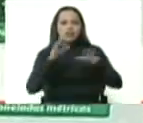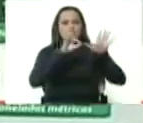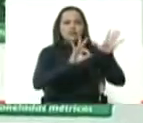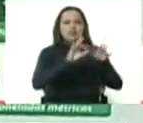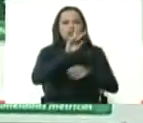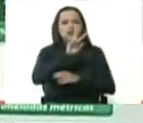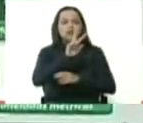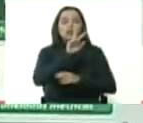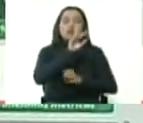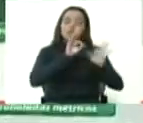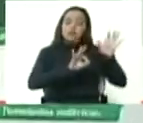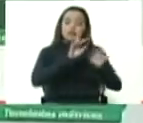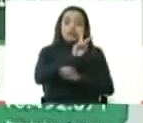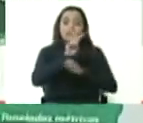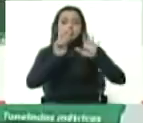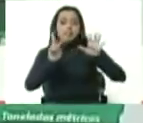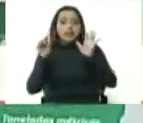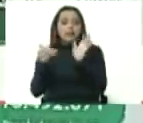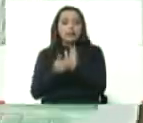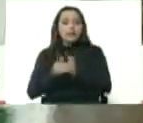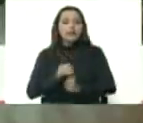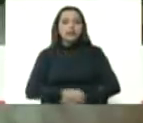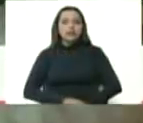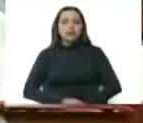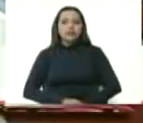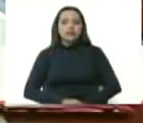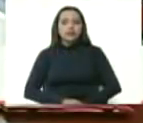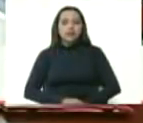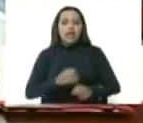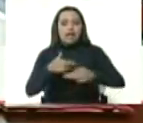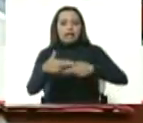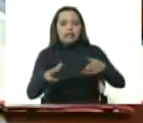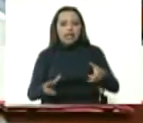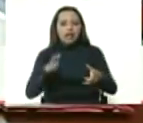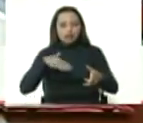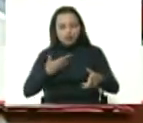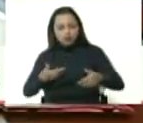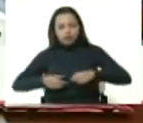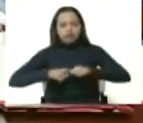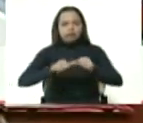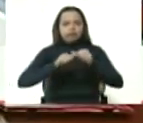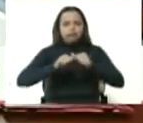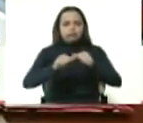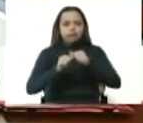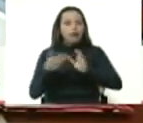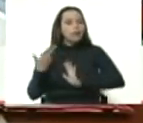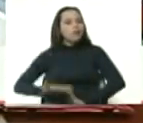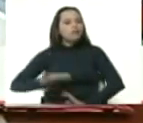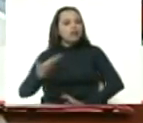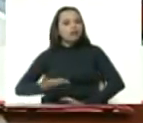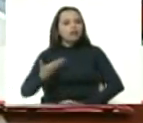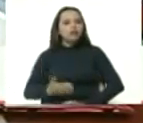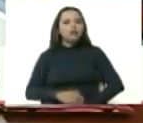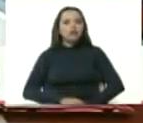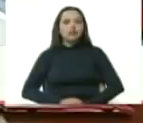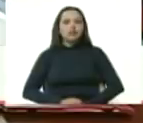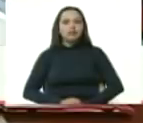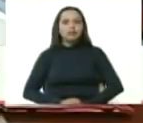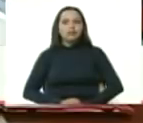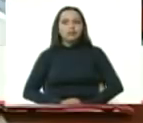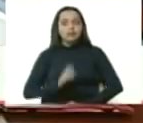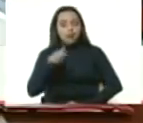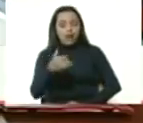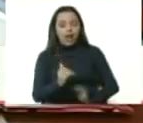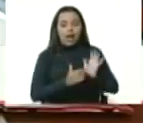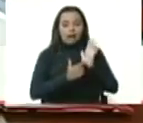y siete mil novecientos setenta y seis hectáreas avanzar avanzar muy importante aquí está el plan